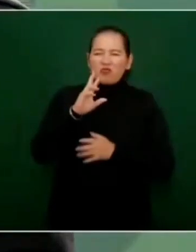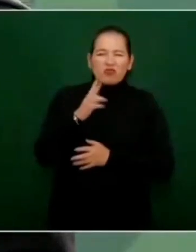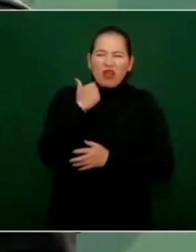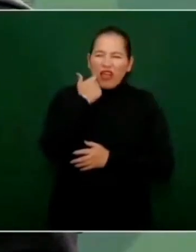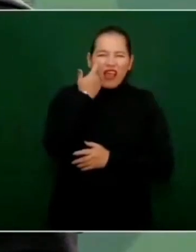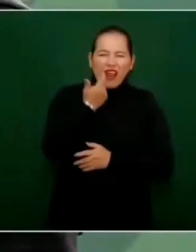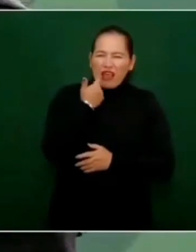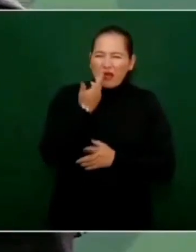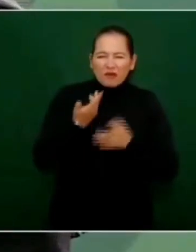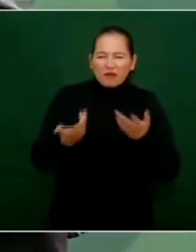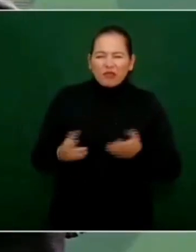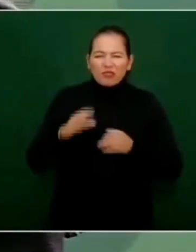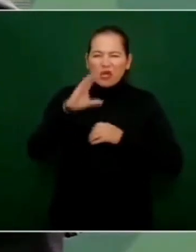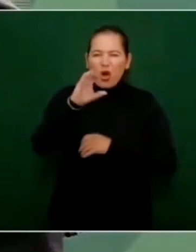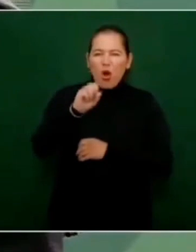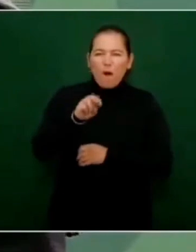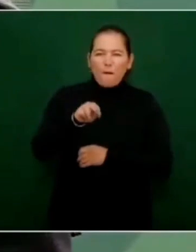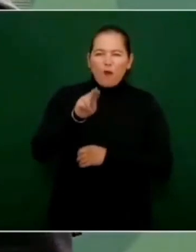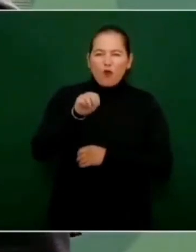Y...